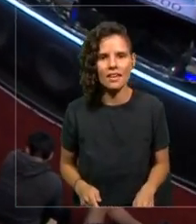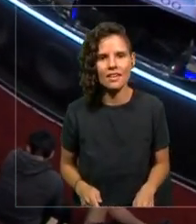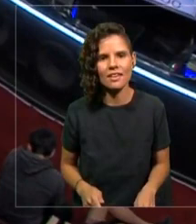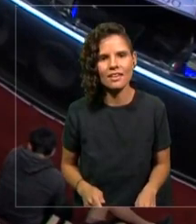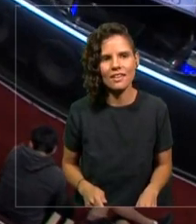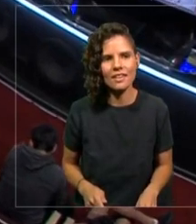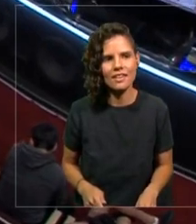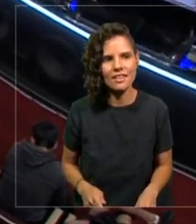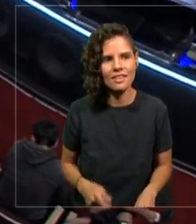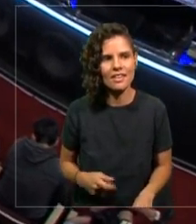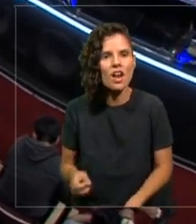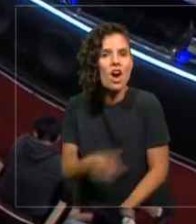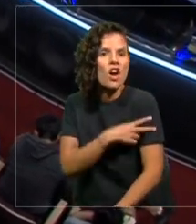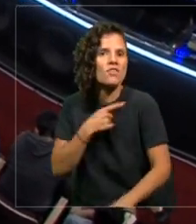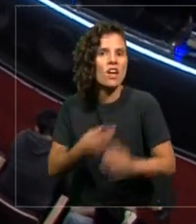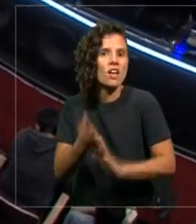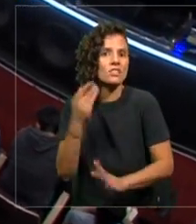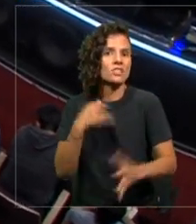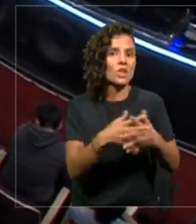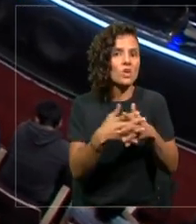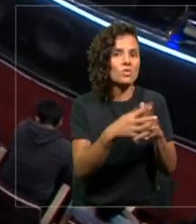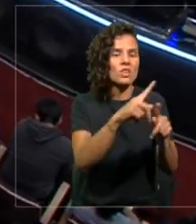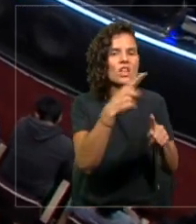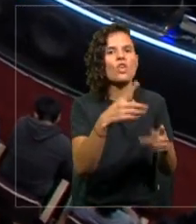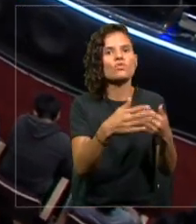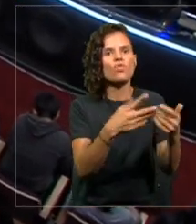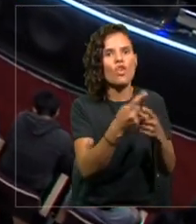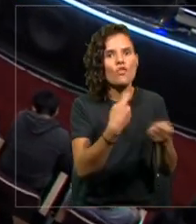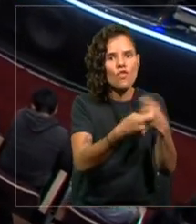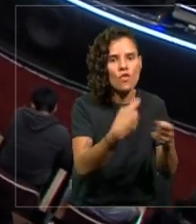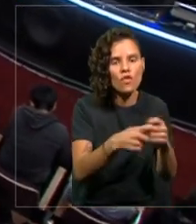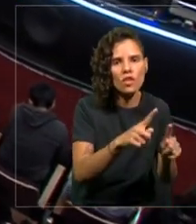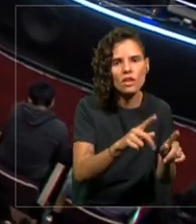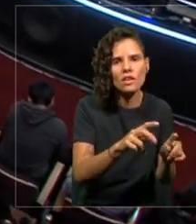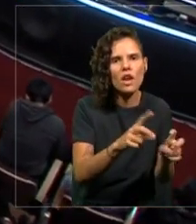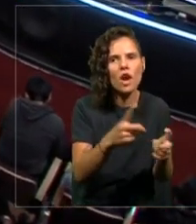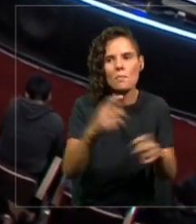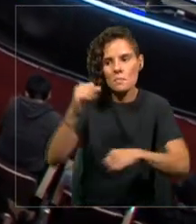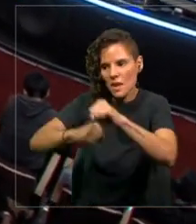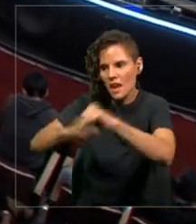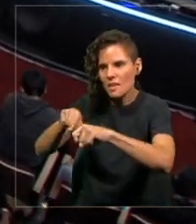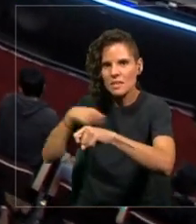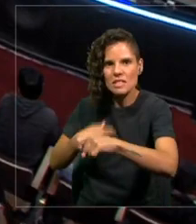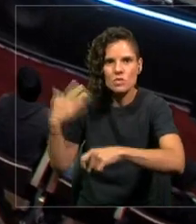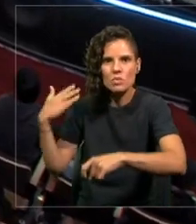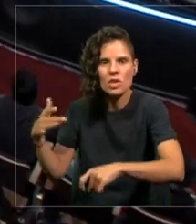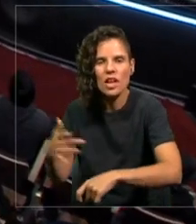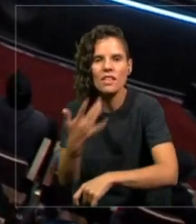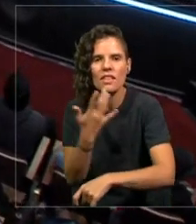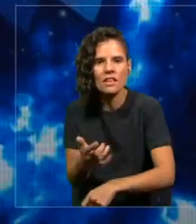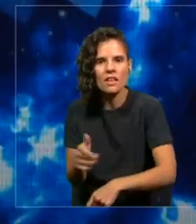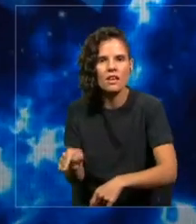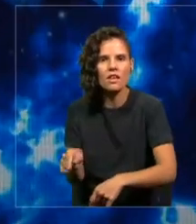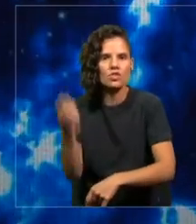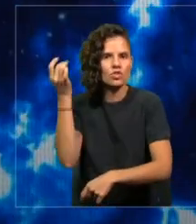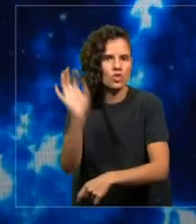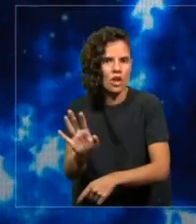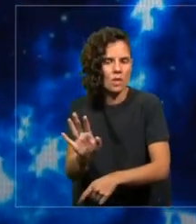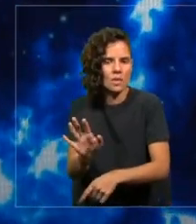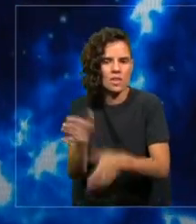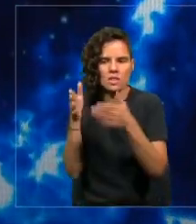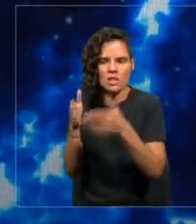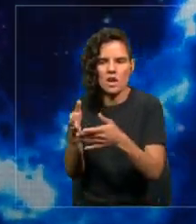el año pasado declaró muy claramente, lo más importante para las empresas no es sólo generar